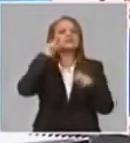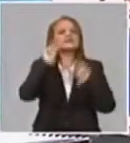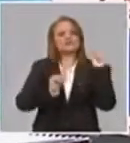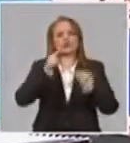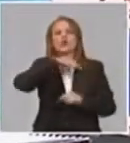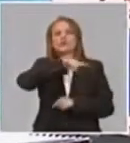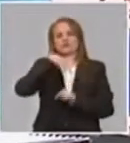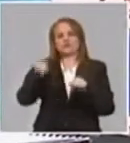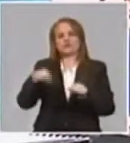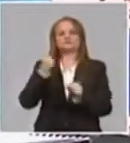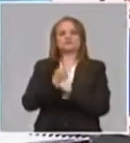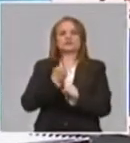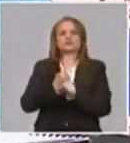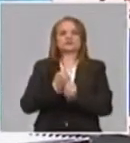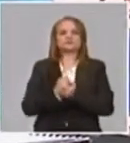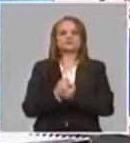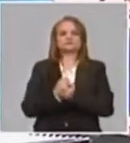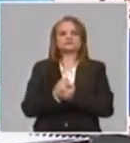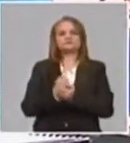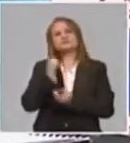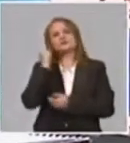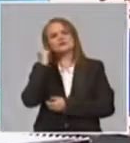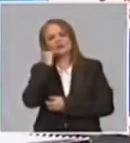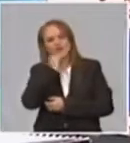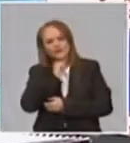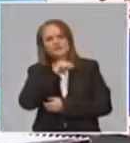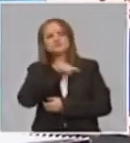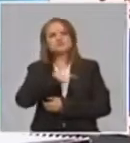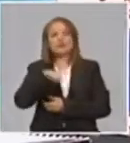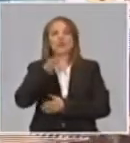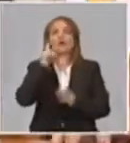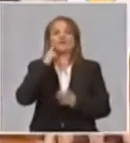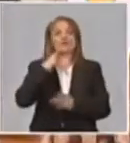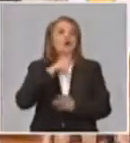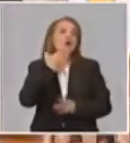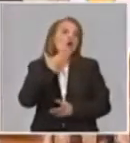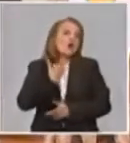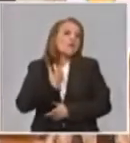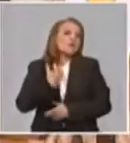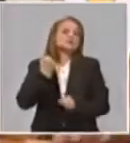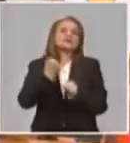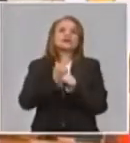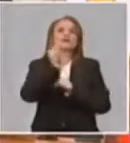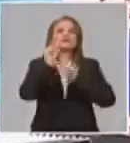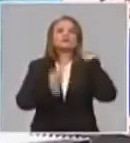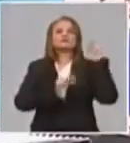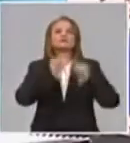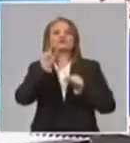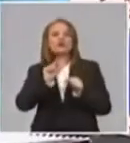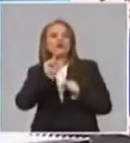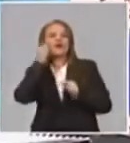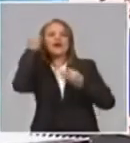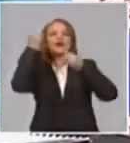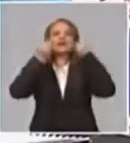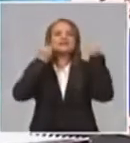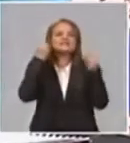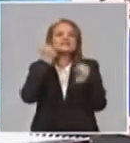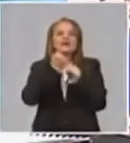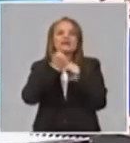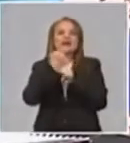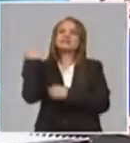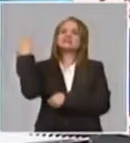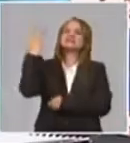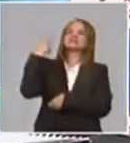rápida a lo que están haciendo nuestros meteorólogos, por ejemplo. ¿Sí? ¿Cómo? Sí, claro, porque hay toda una serie de hipótesis relacionando